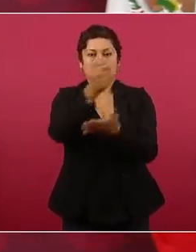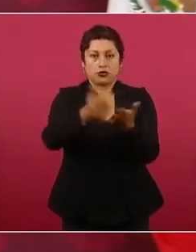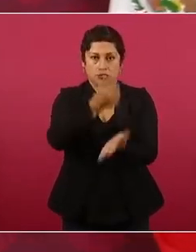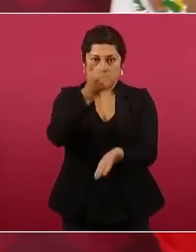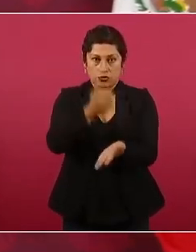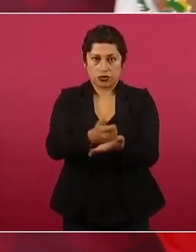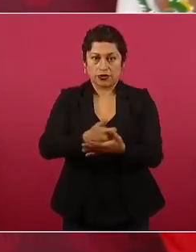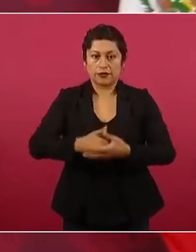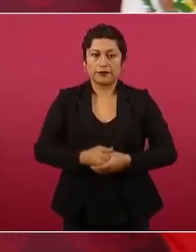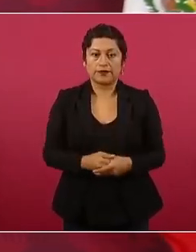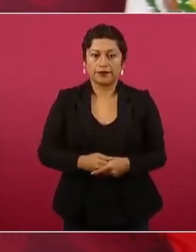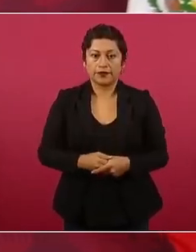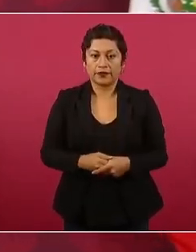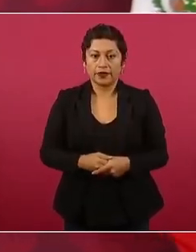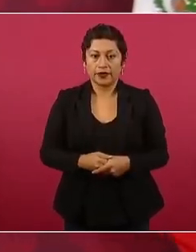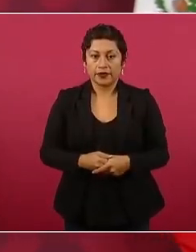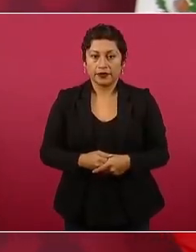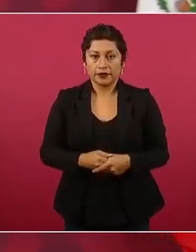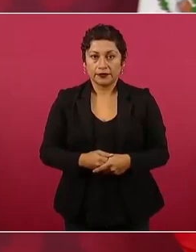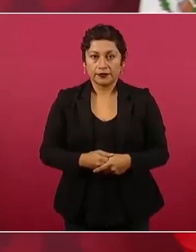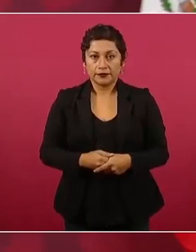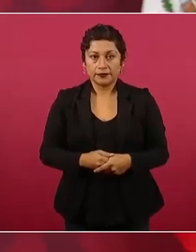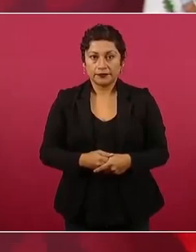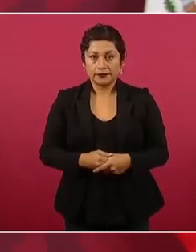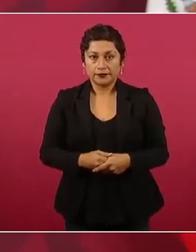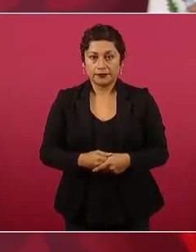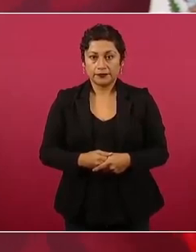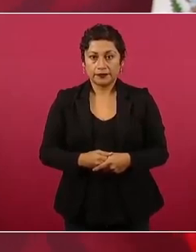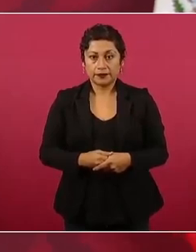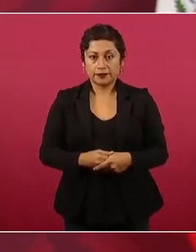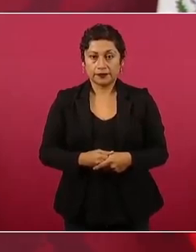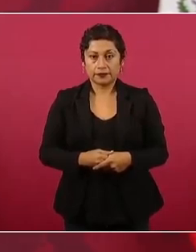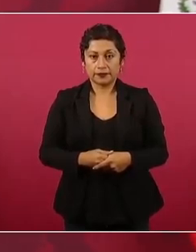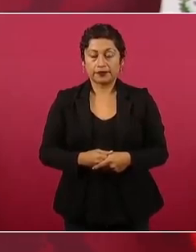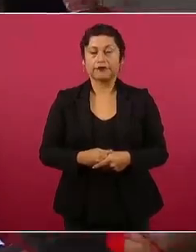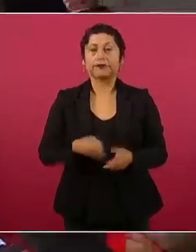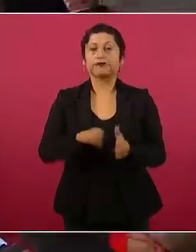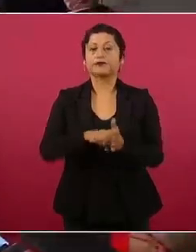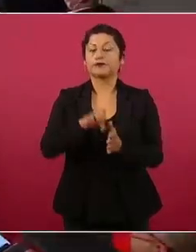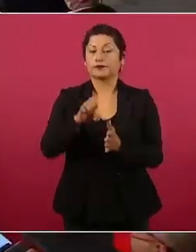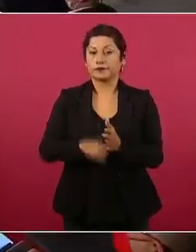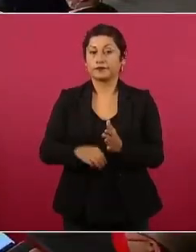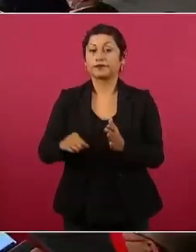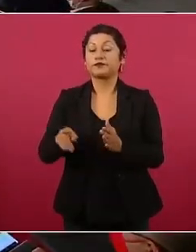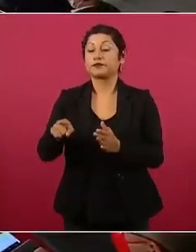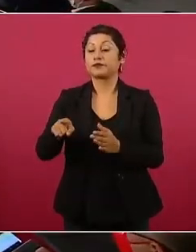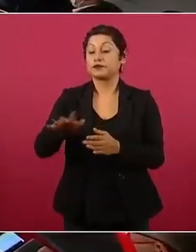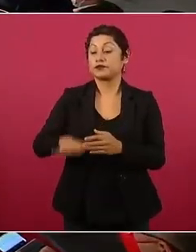cítrica de Morelos, de Montemorelos.